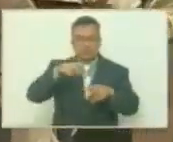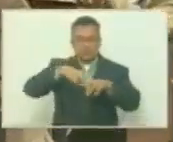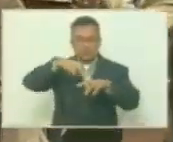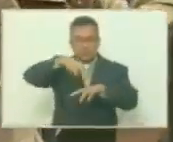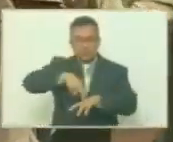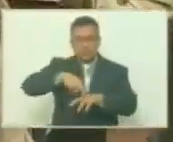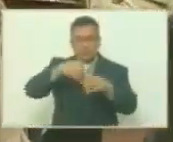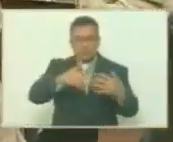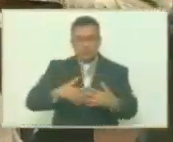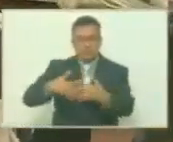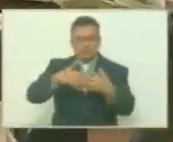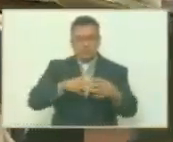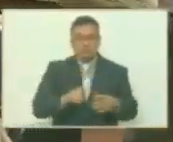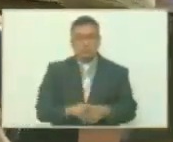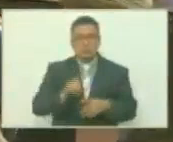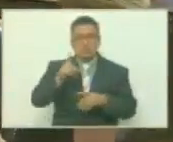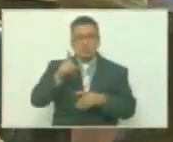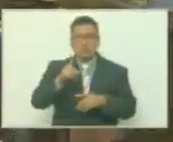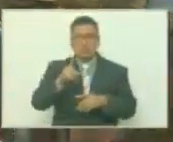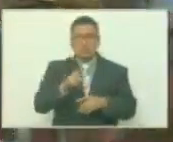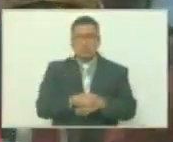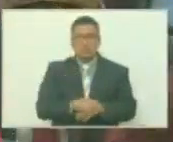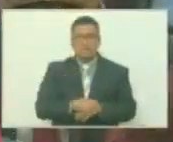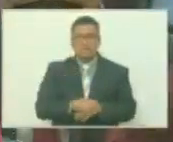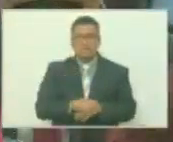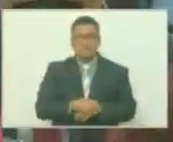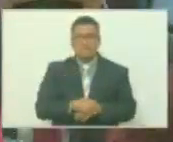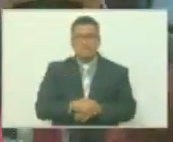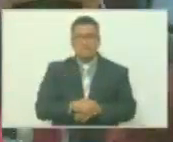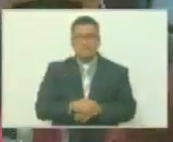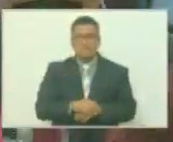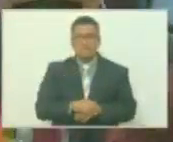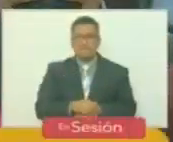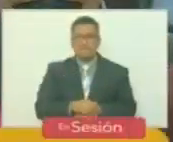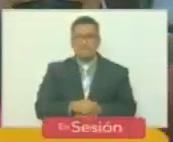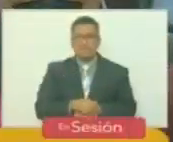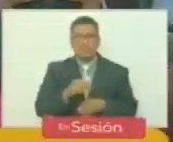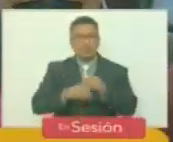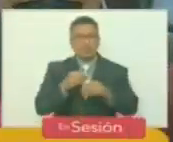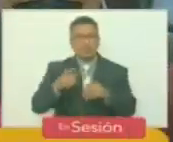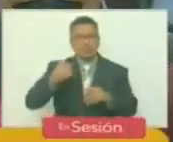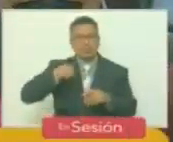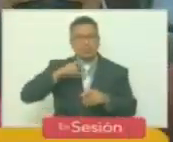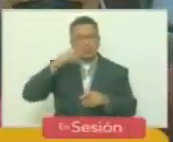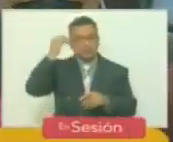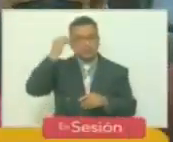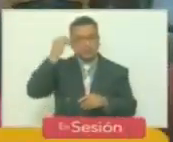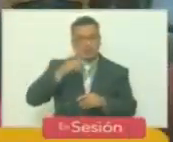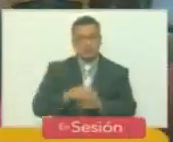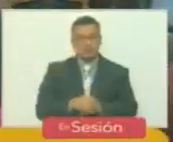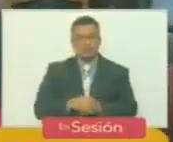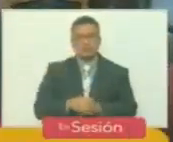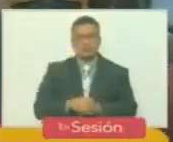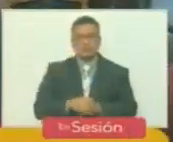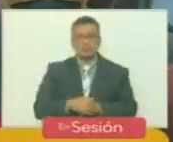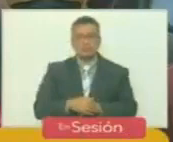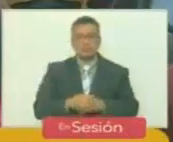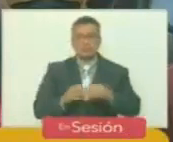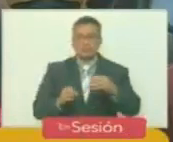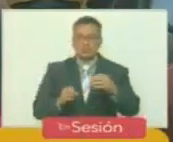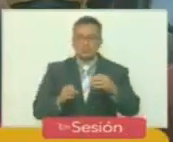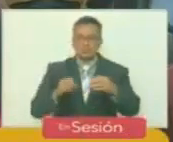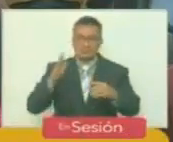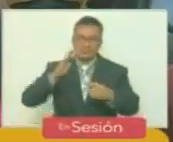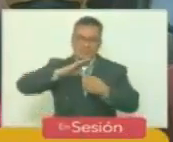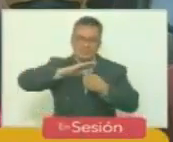yanqui y de una burguesía que solo pretendía la explotación